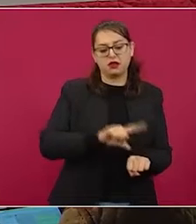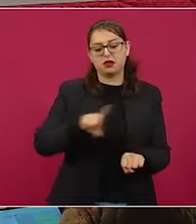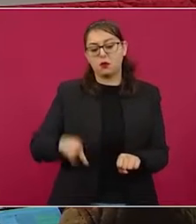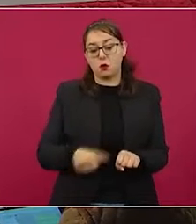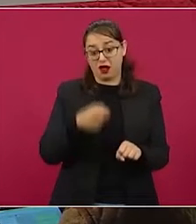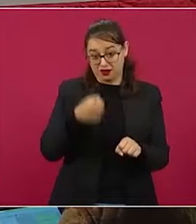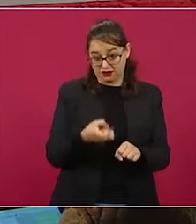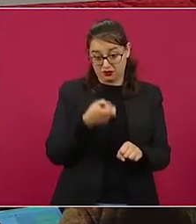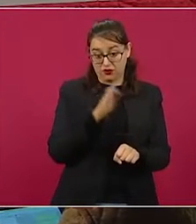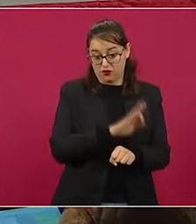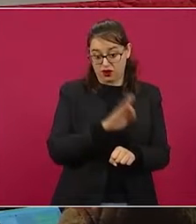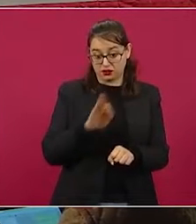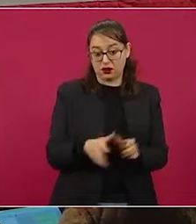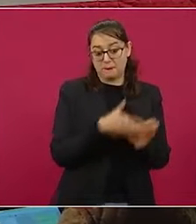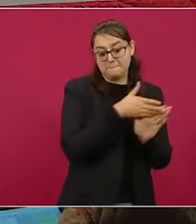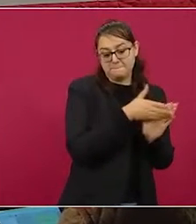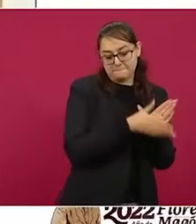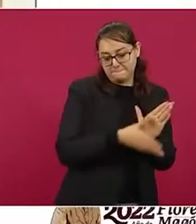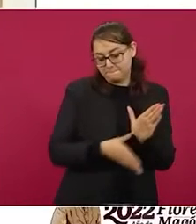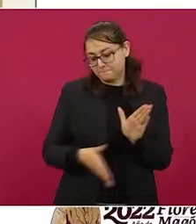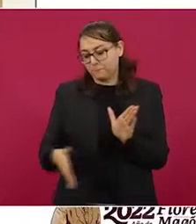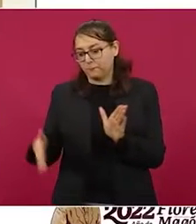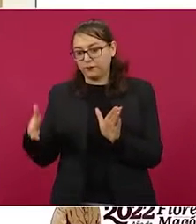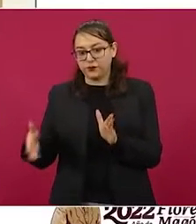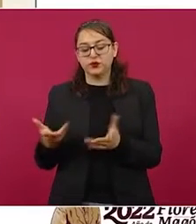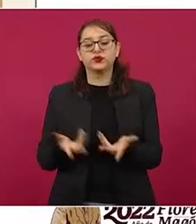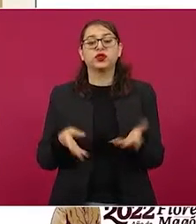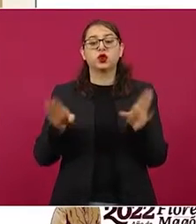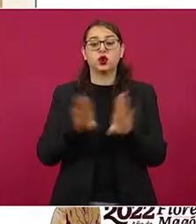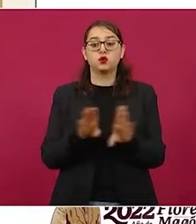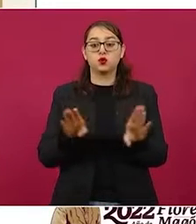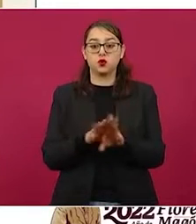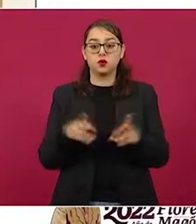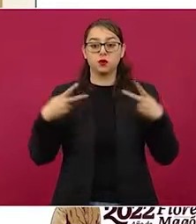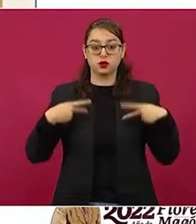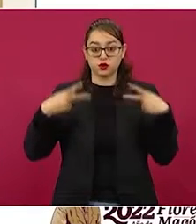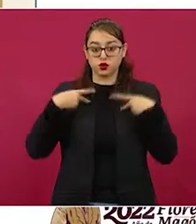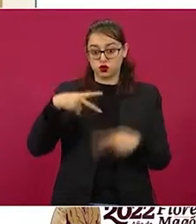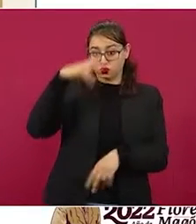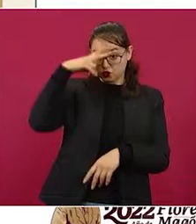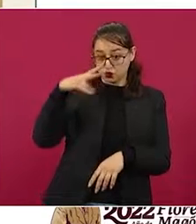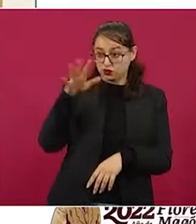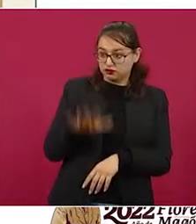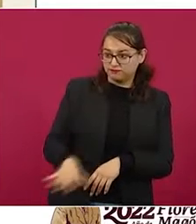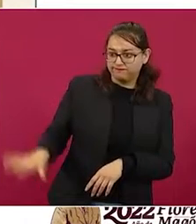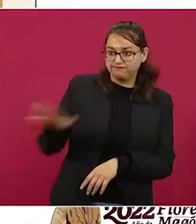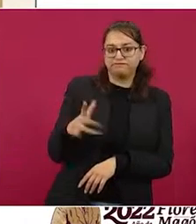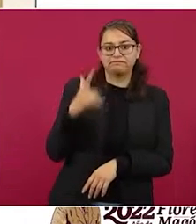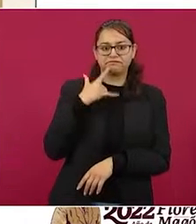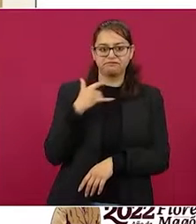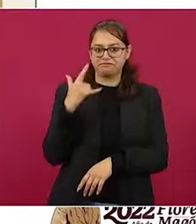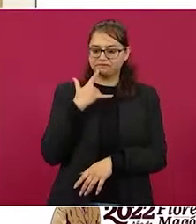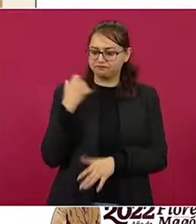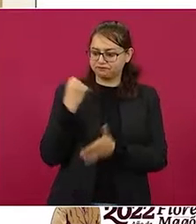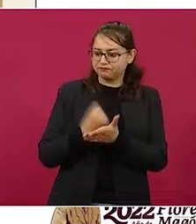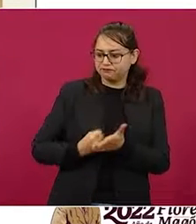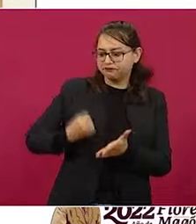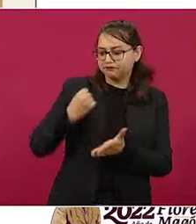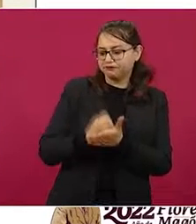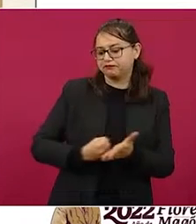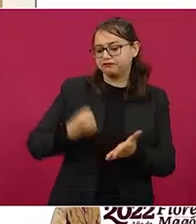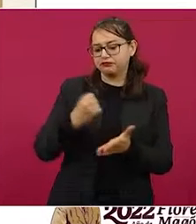las luchas que ha tenido nuestro pueblo. Su hilo conductor son las